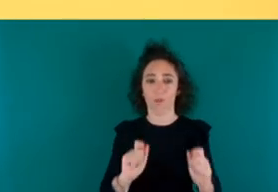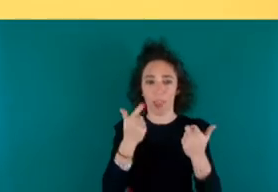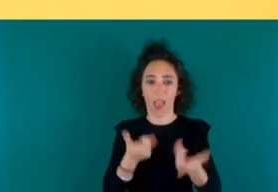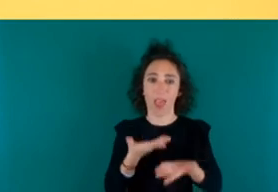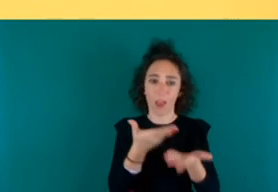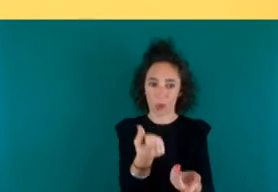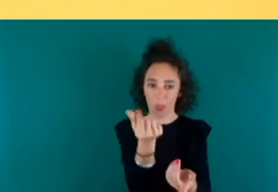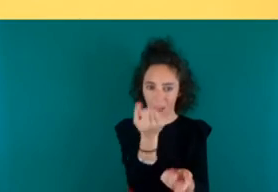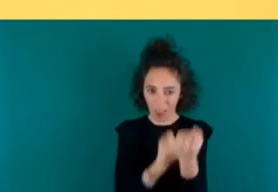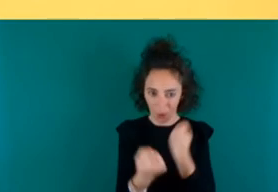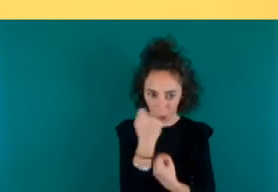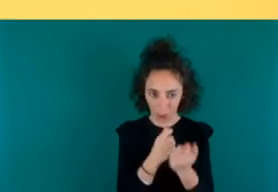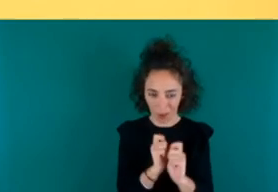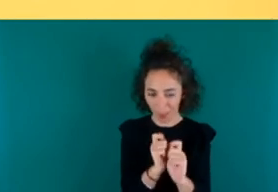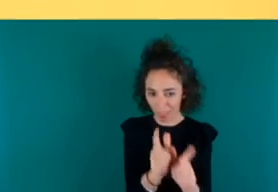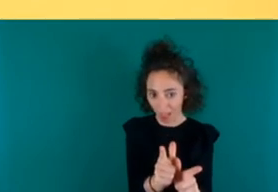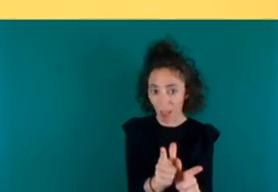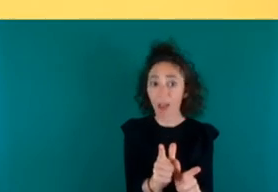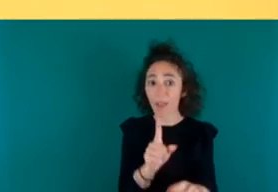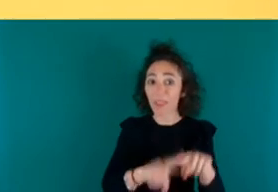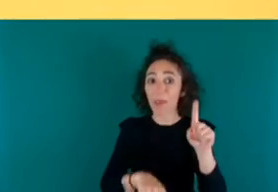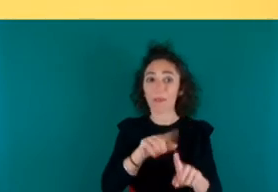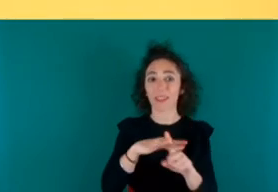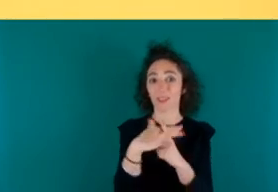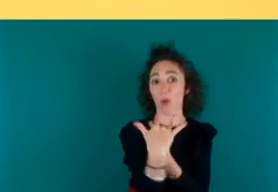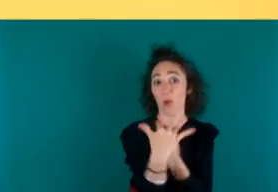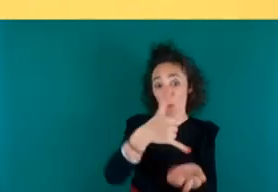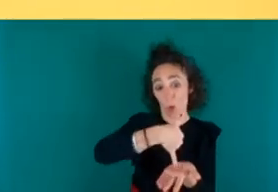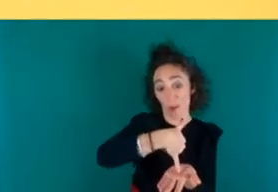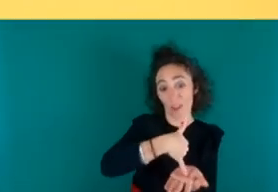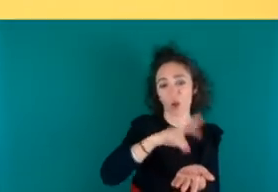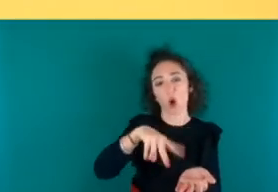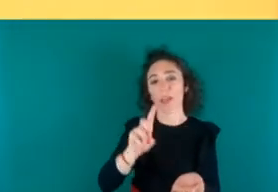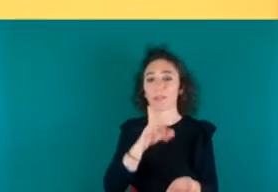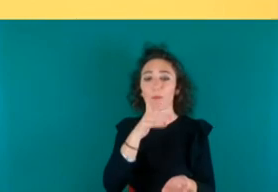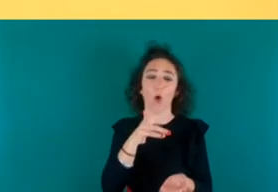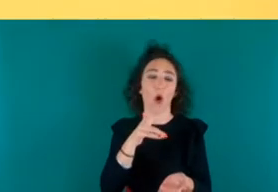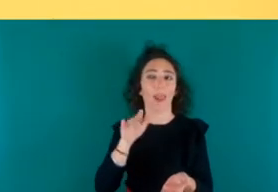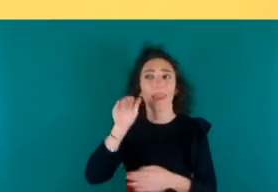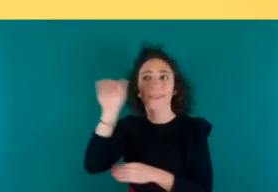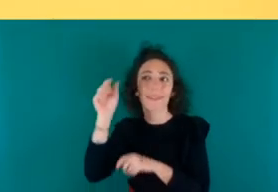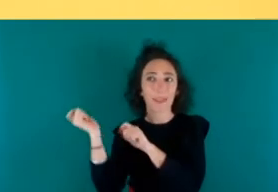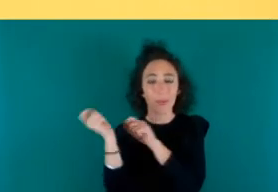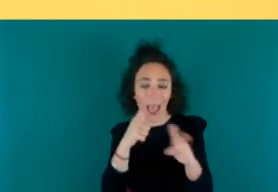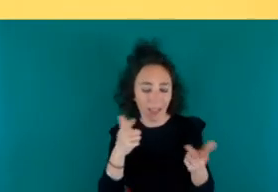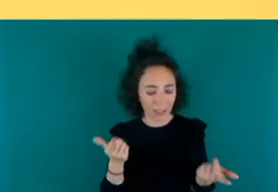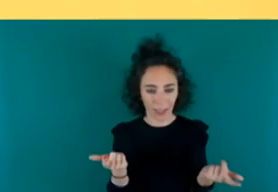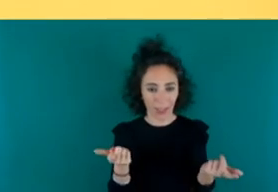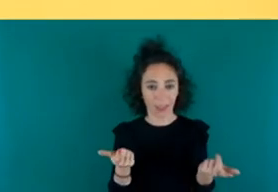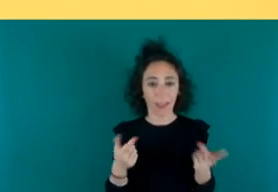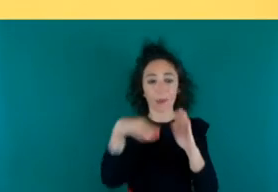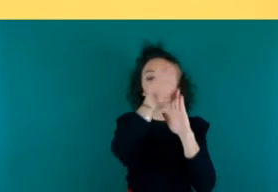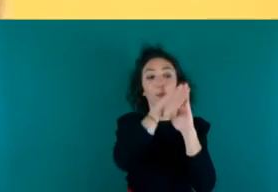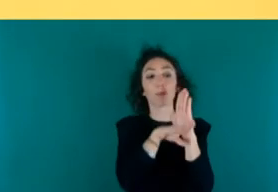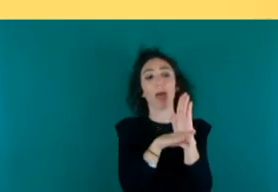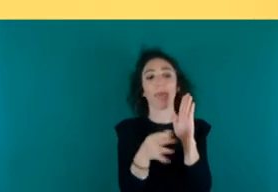dan a los inmigrantes las ayudas se dan a las personas en situaciones de vulnerabilidad no hay ninguna ayuda que diga para requisitos hay que ser